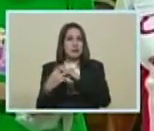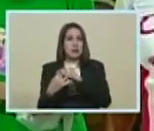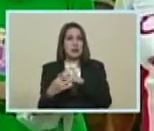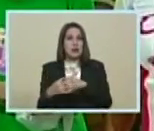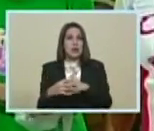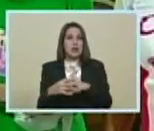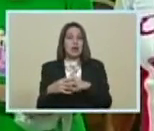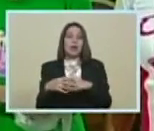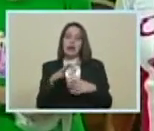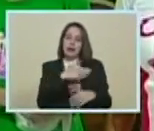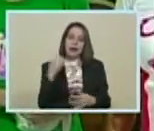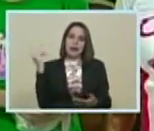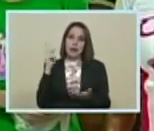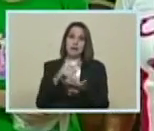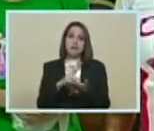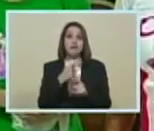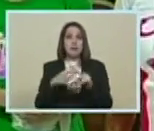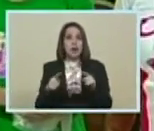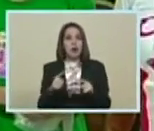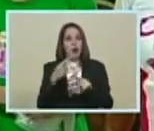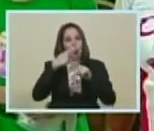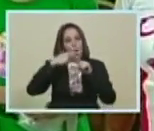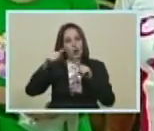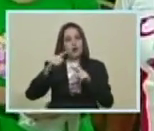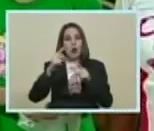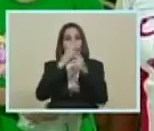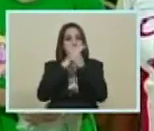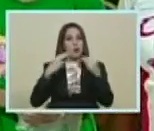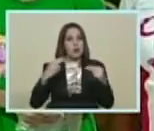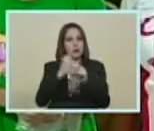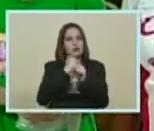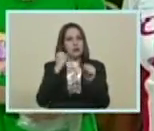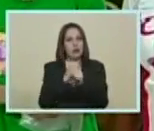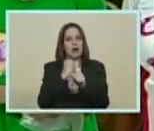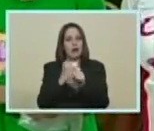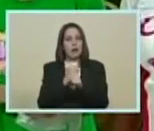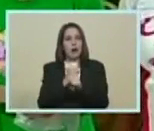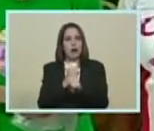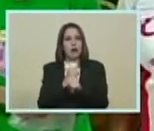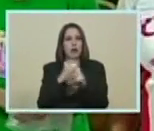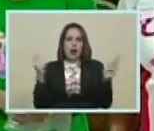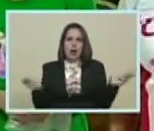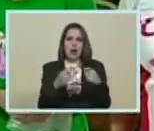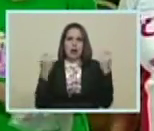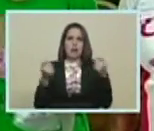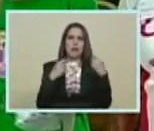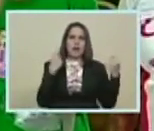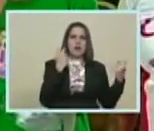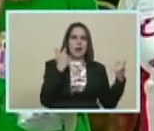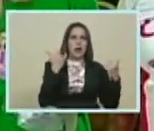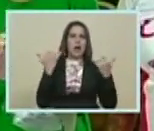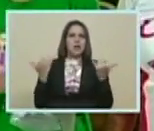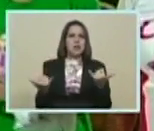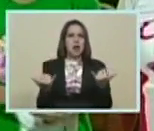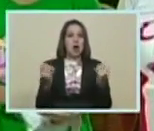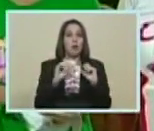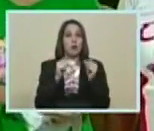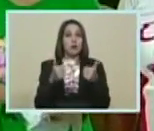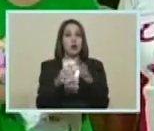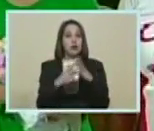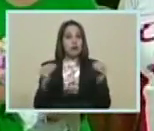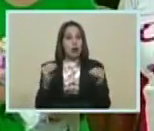Queriendo estar ella aquí Pues está cumpliendo Con esta importante labor En medio de la campaña Que ya inició Por todo el Estado